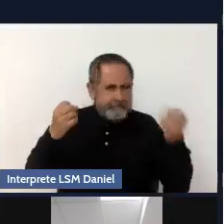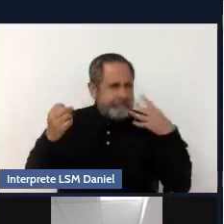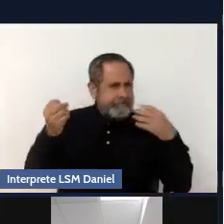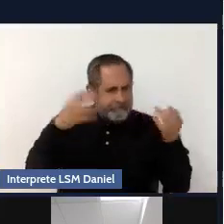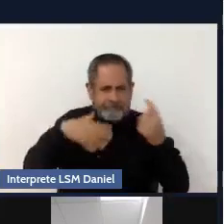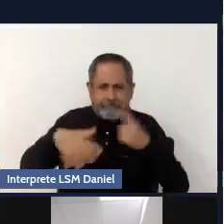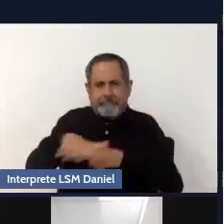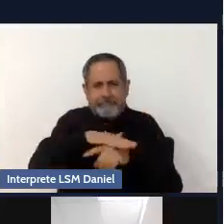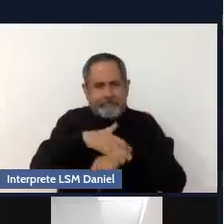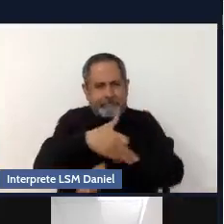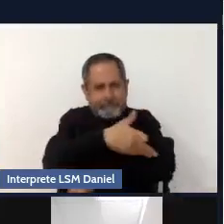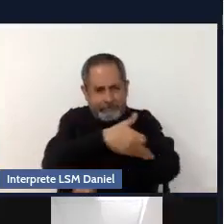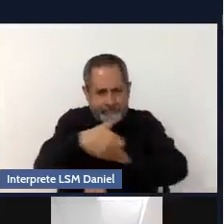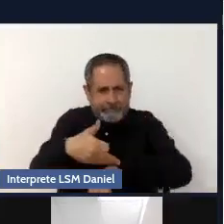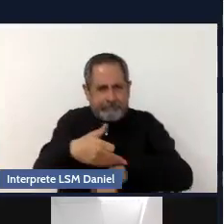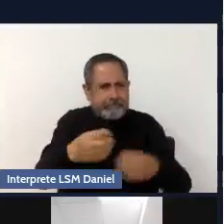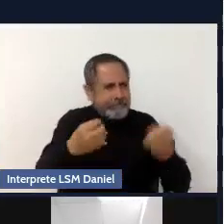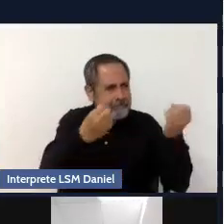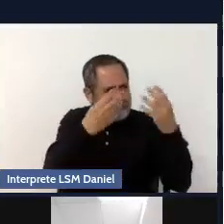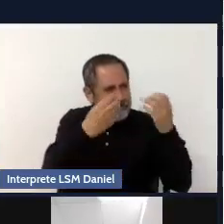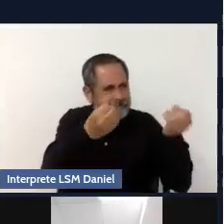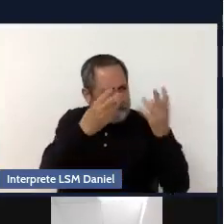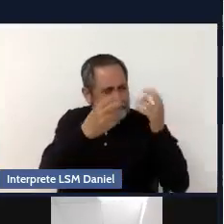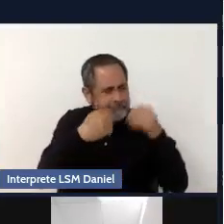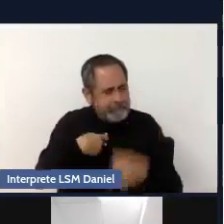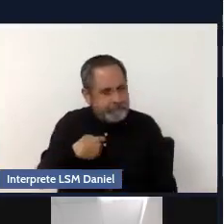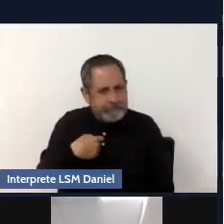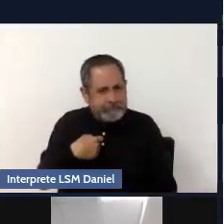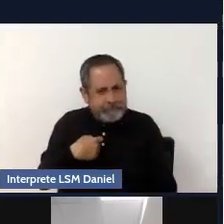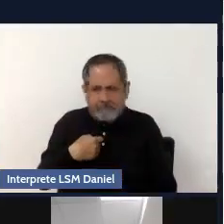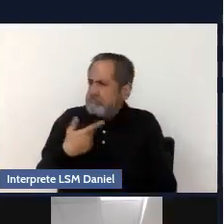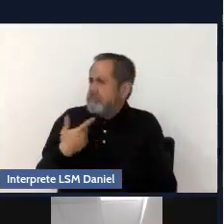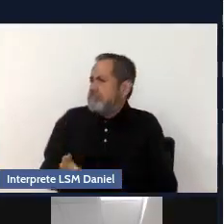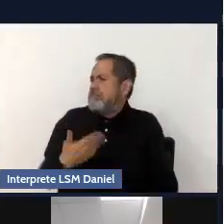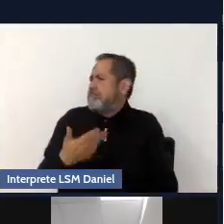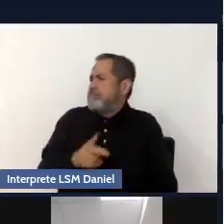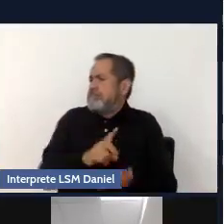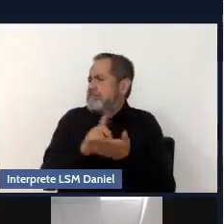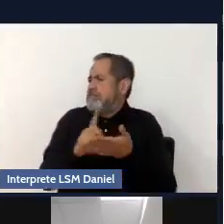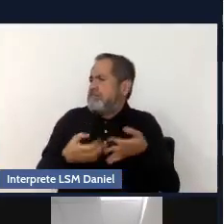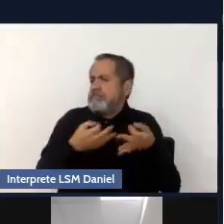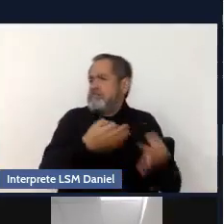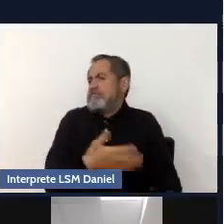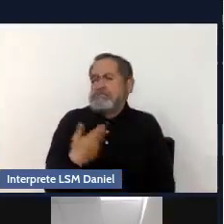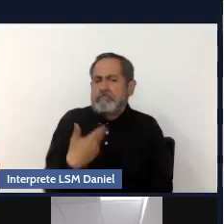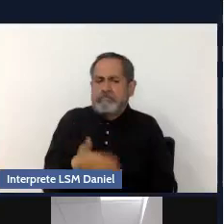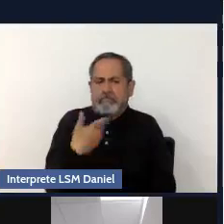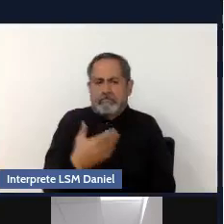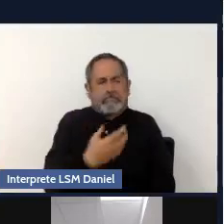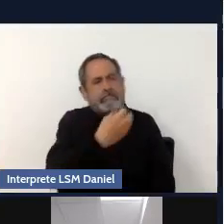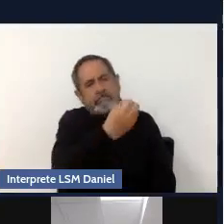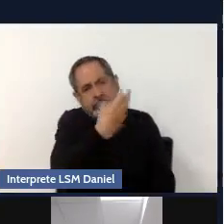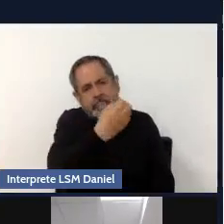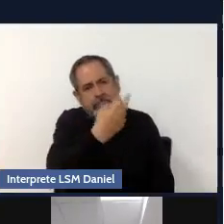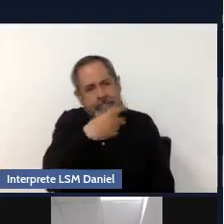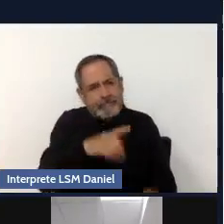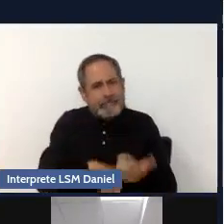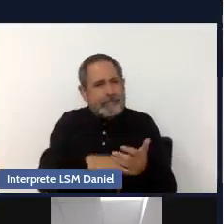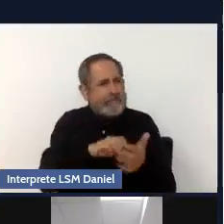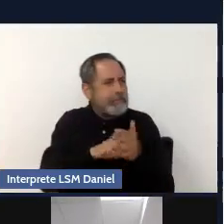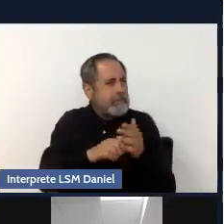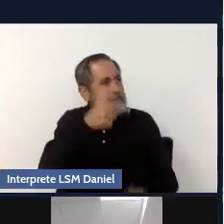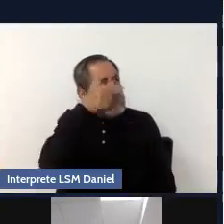familiar, en el núcleo primario, sí, hablando del consumo de sustancias.